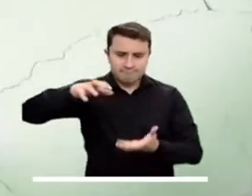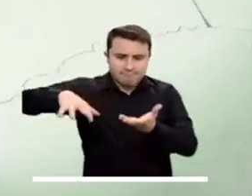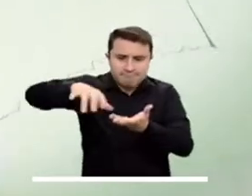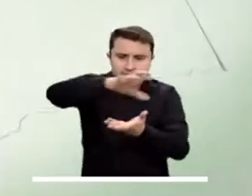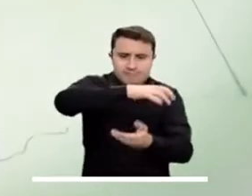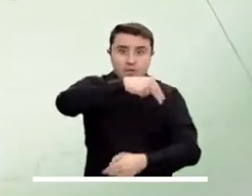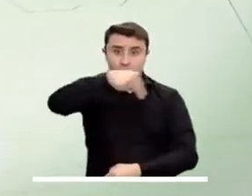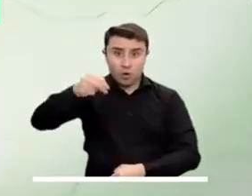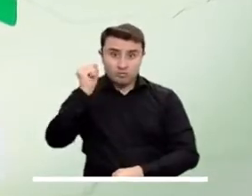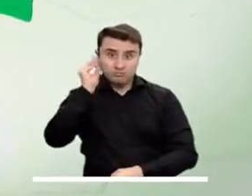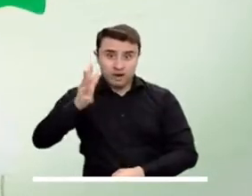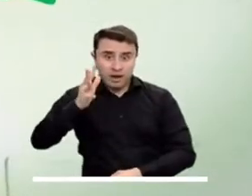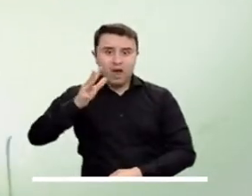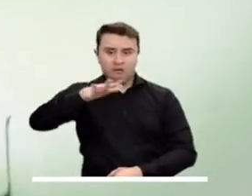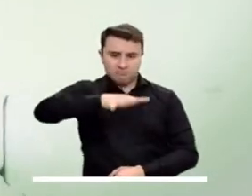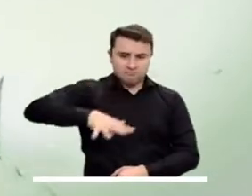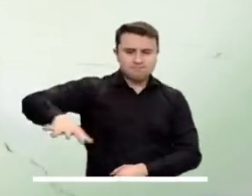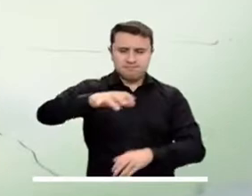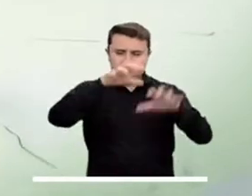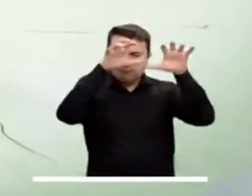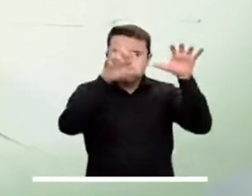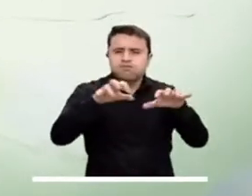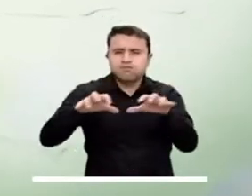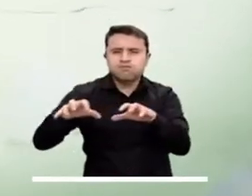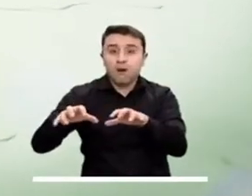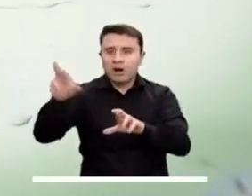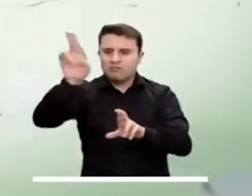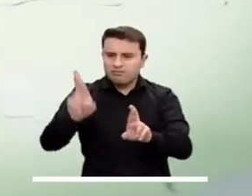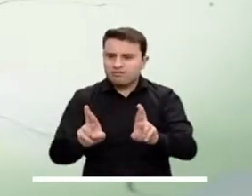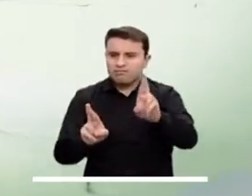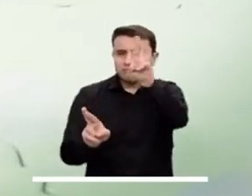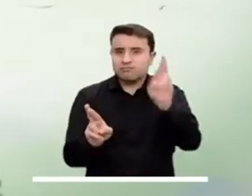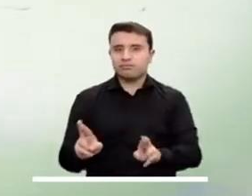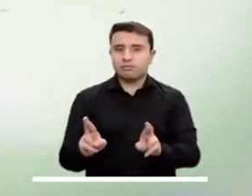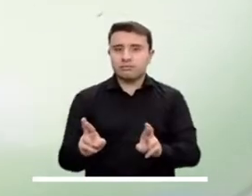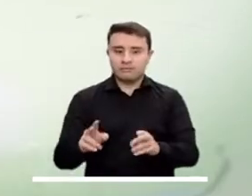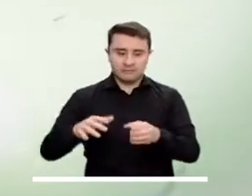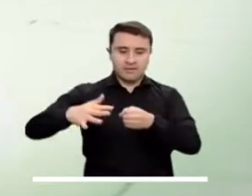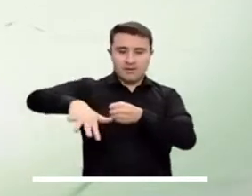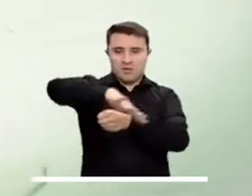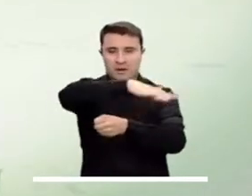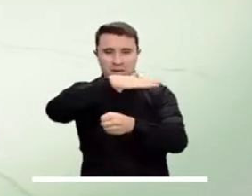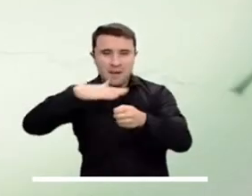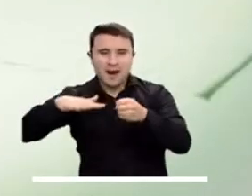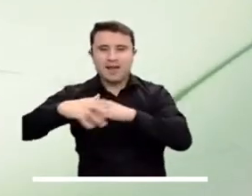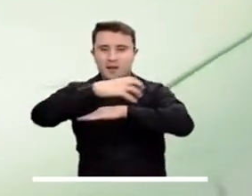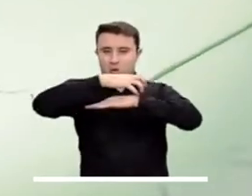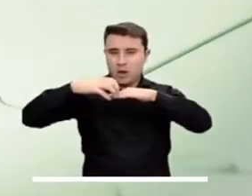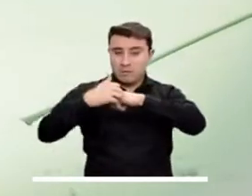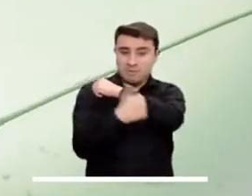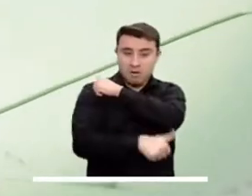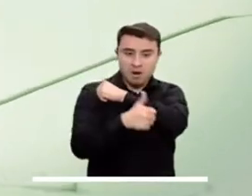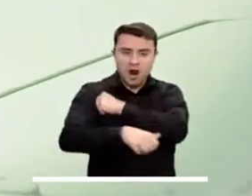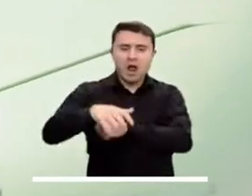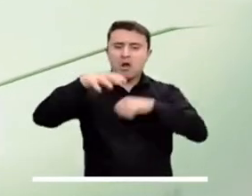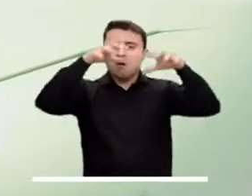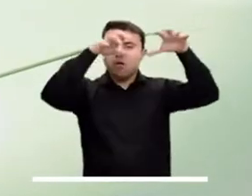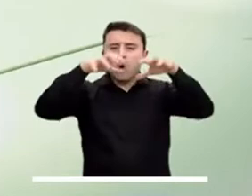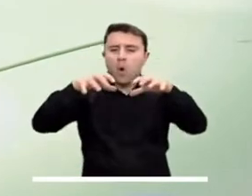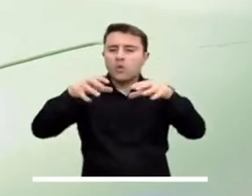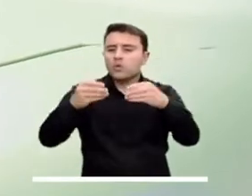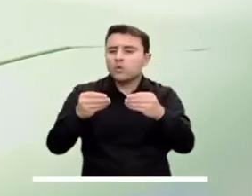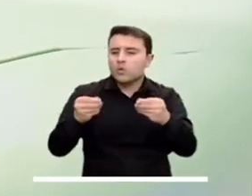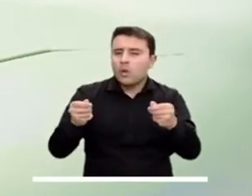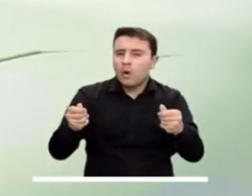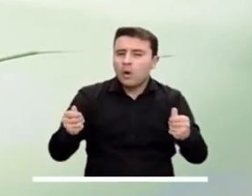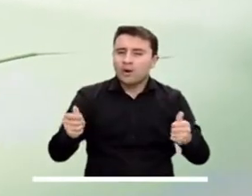Antioquia y los santanderes podrán vivir una jornada intensa con lluvias acompañadas de probables tormentas. En Cundinamarca, Todima y Boyacá,